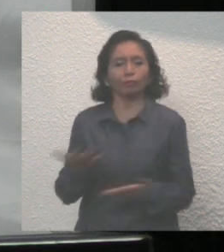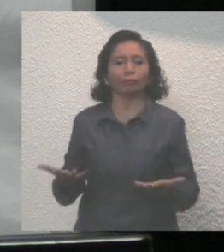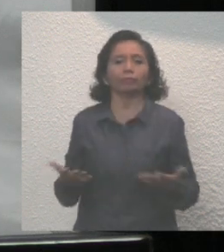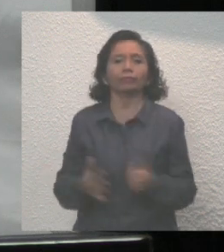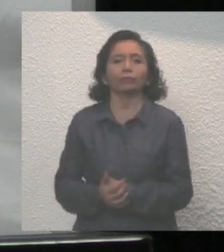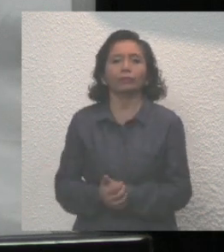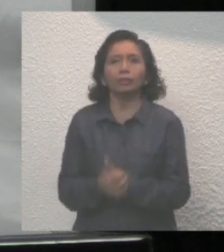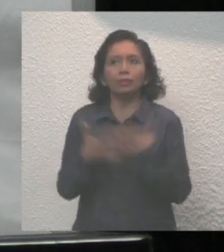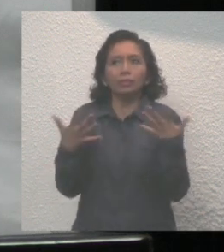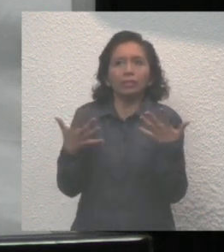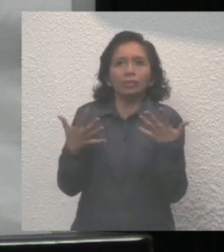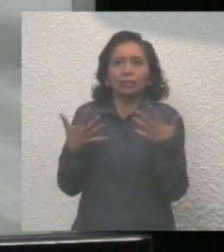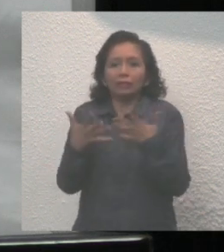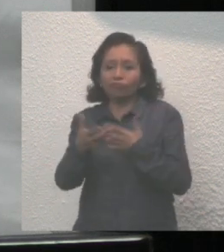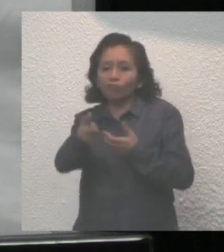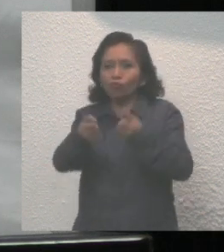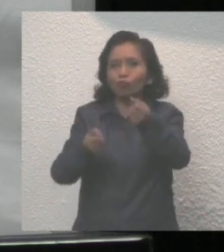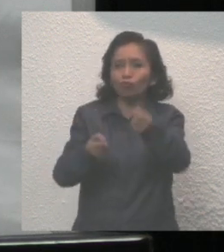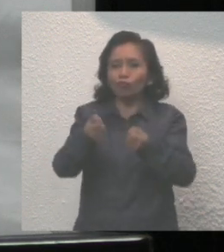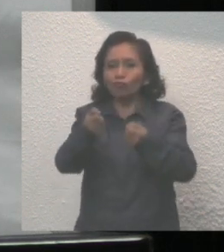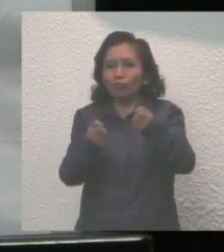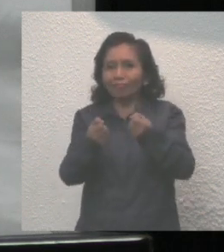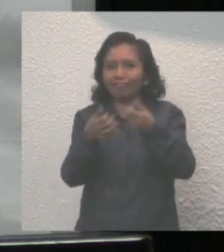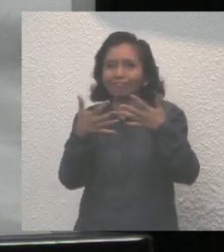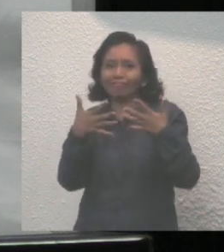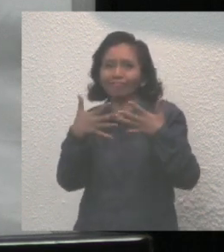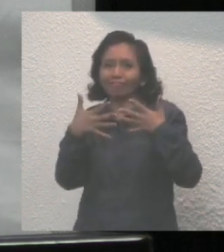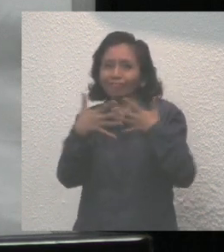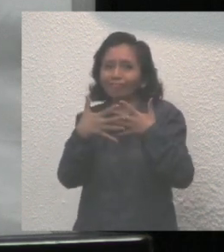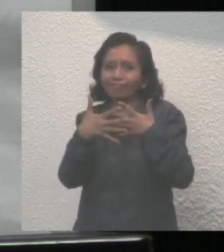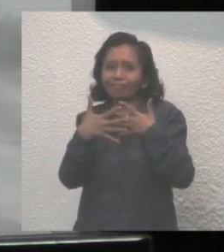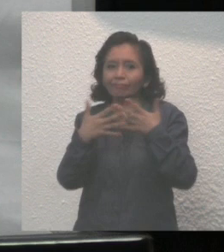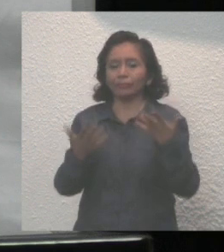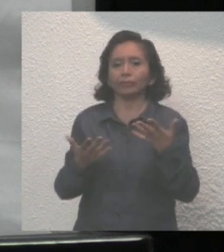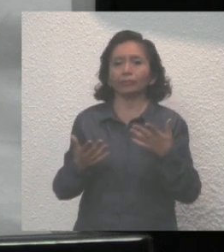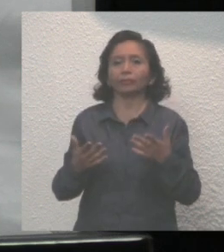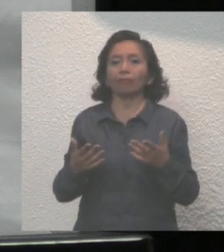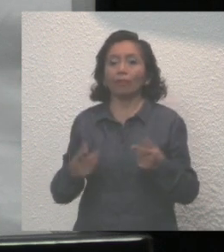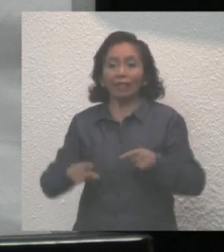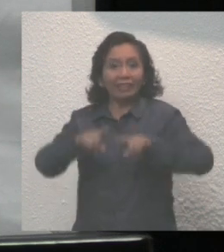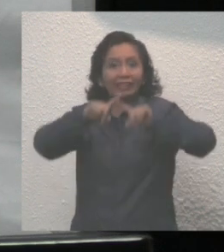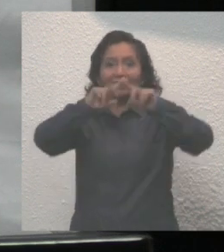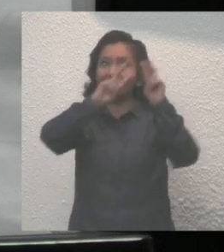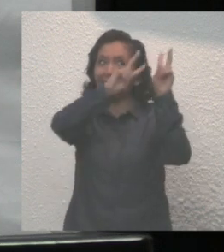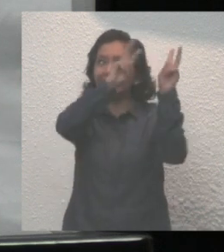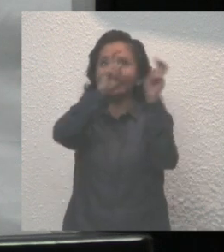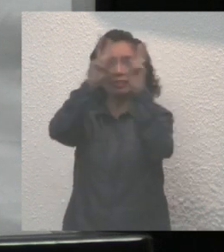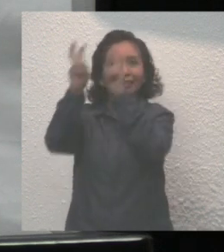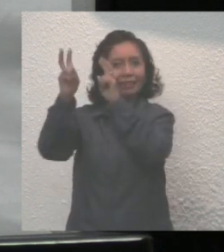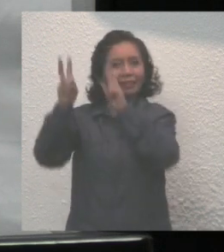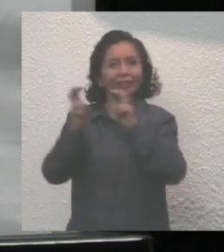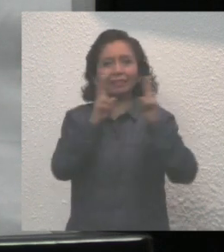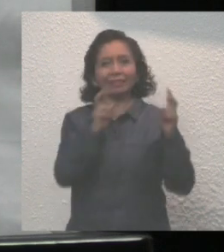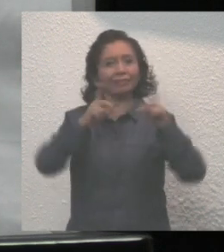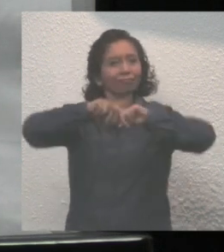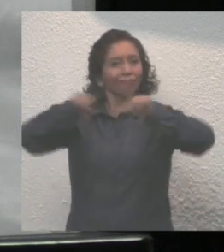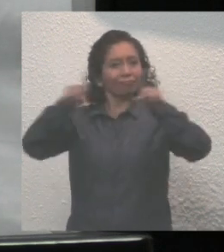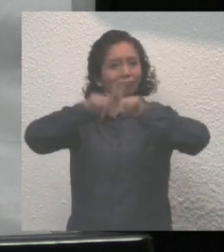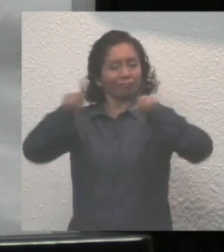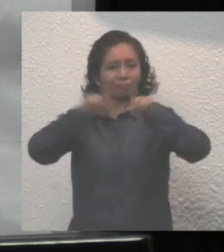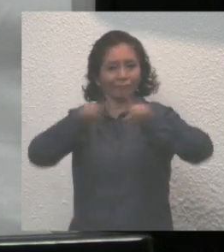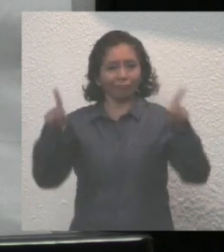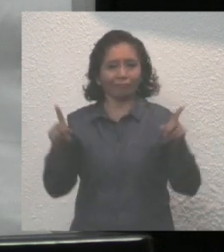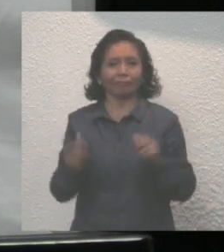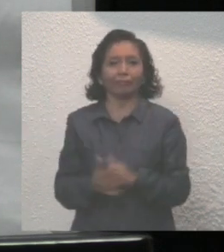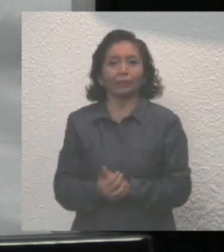semiparálisis administrativa en todos los sectores de los que se ha